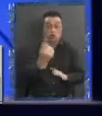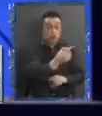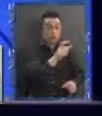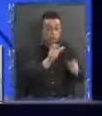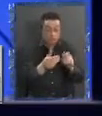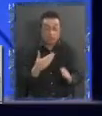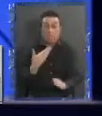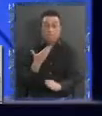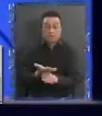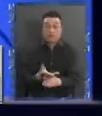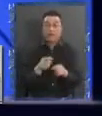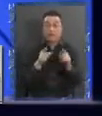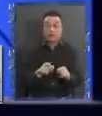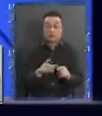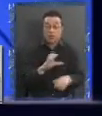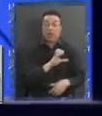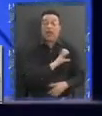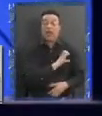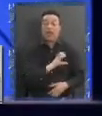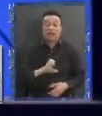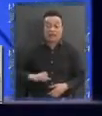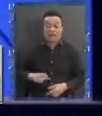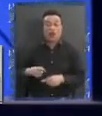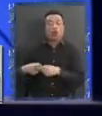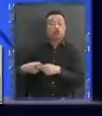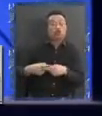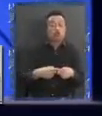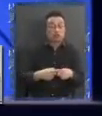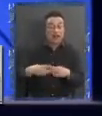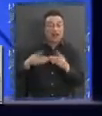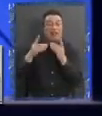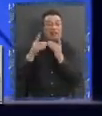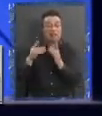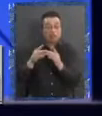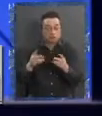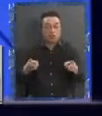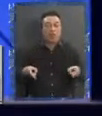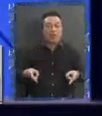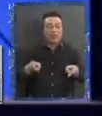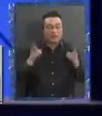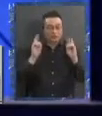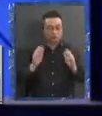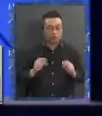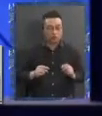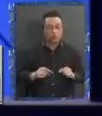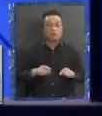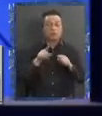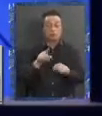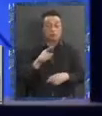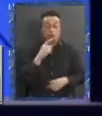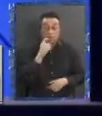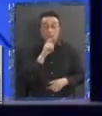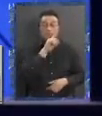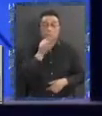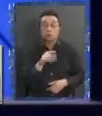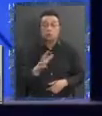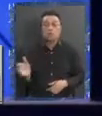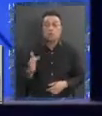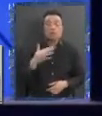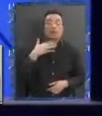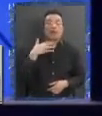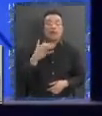un Estado social democrático de derecho. Entonces, cuando tú preguntas, ¿para qué son necesarias